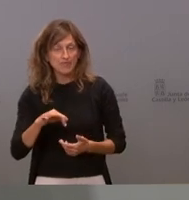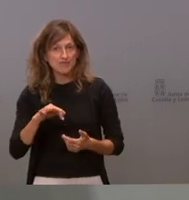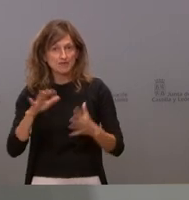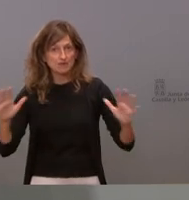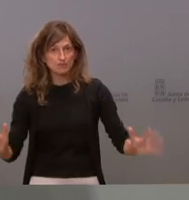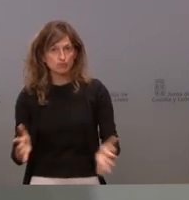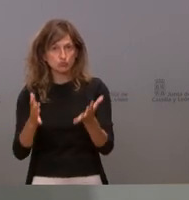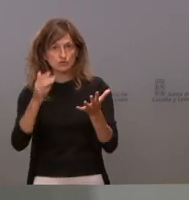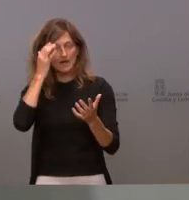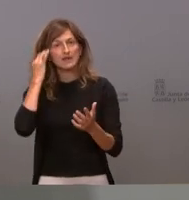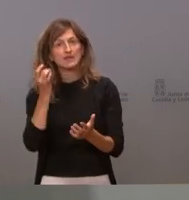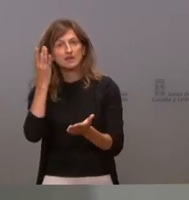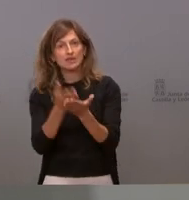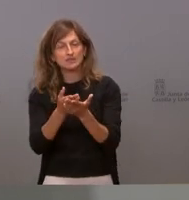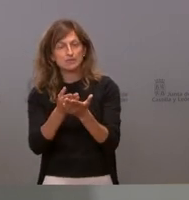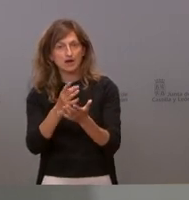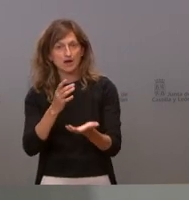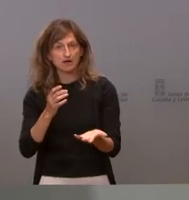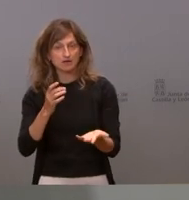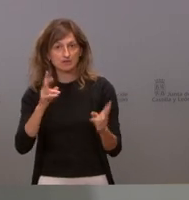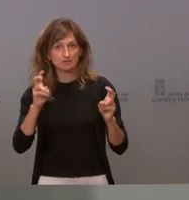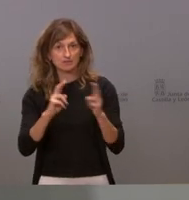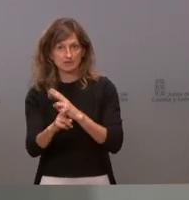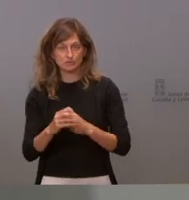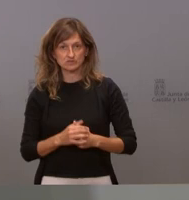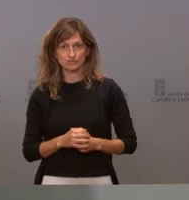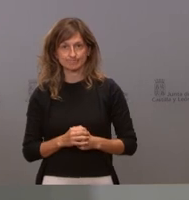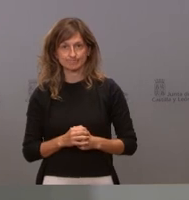impulsar una iniciativa legislativa a este respecto